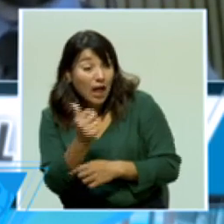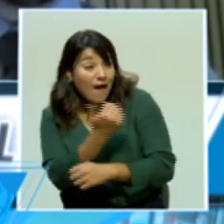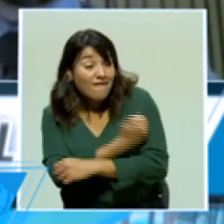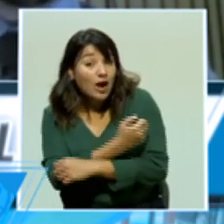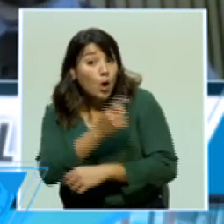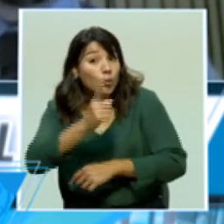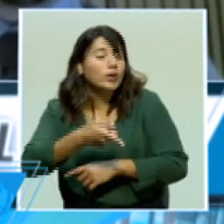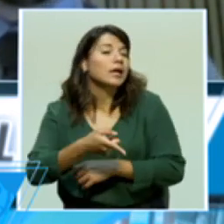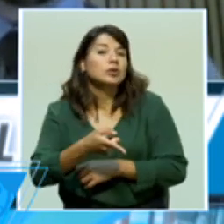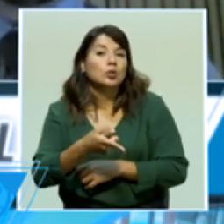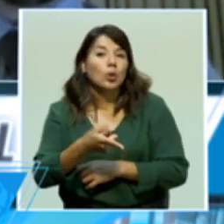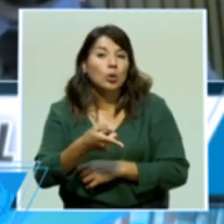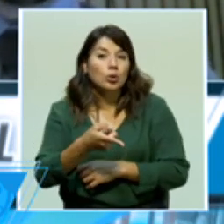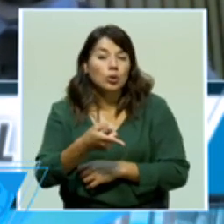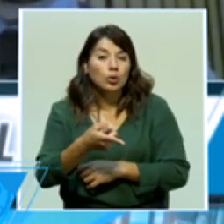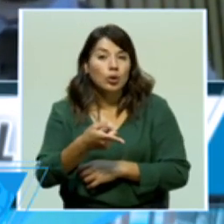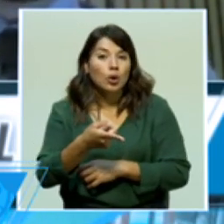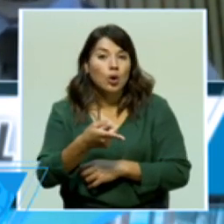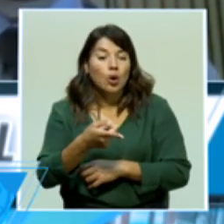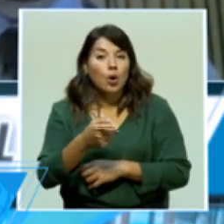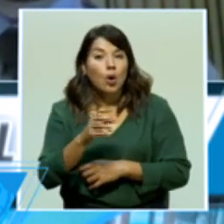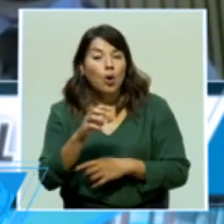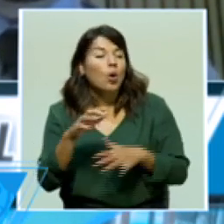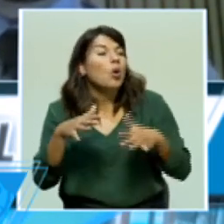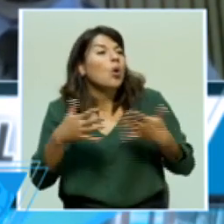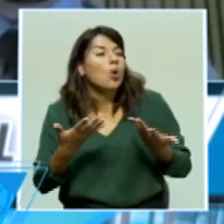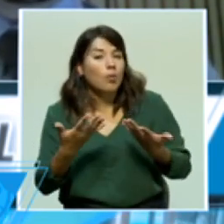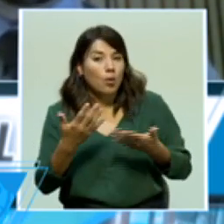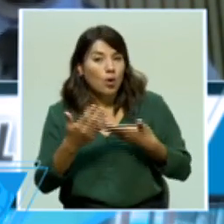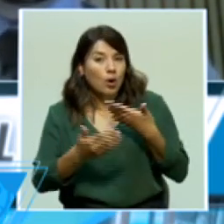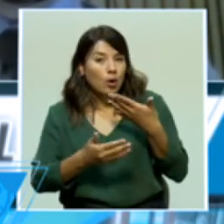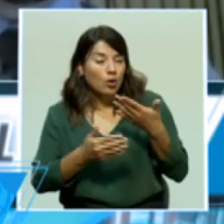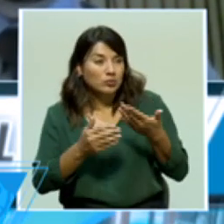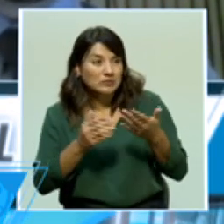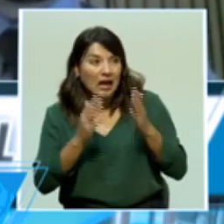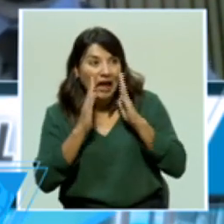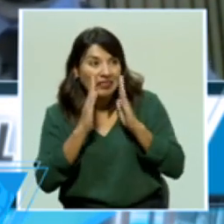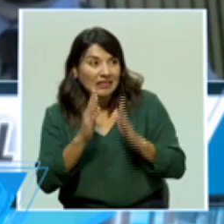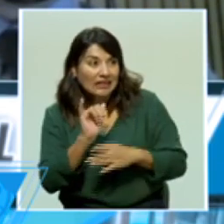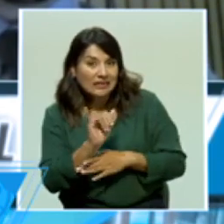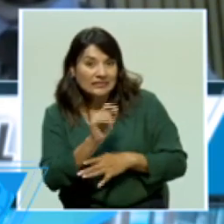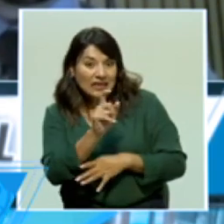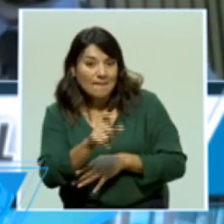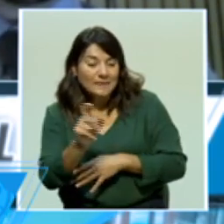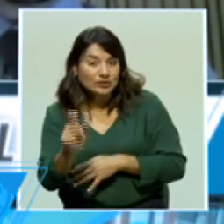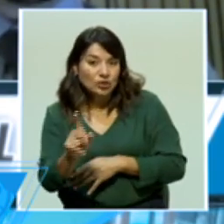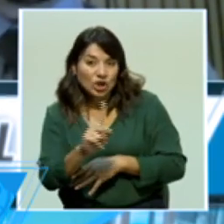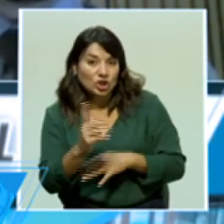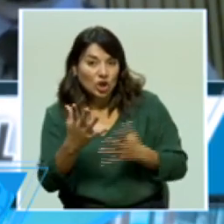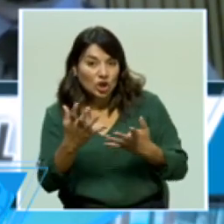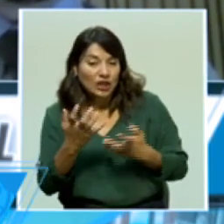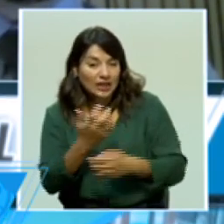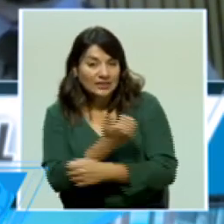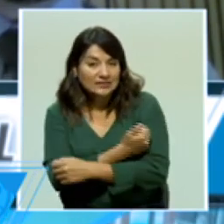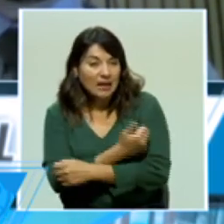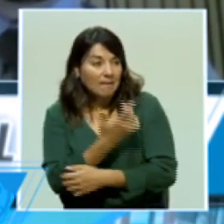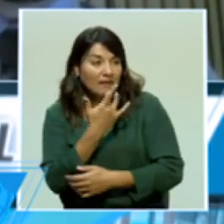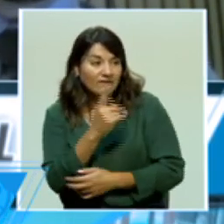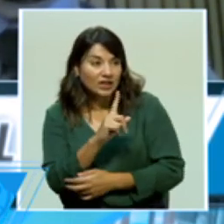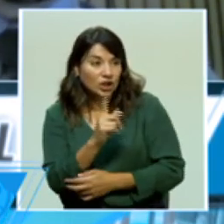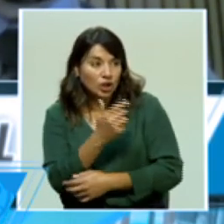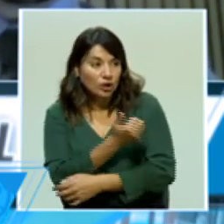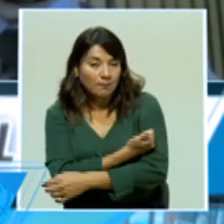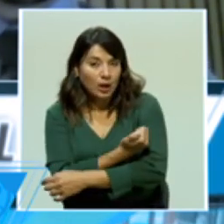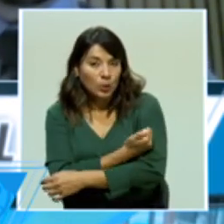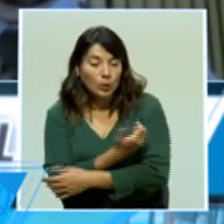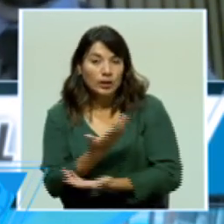la vacunación? ¿Cómo van a manejar la gente que prefiera no vacunarse?